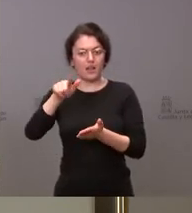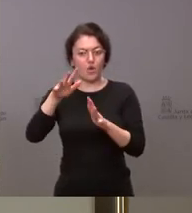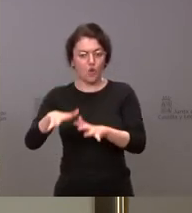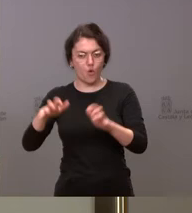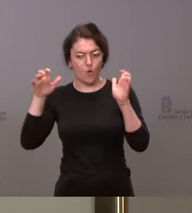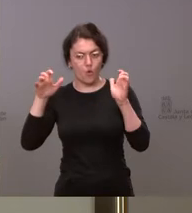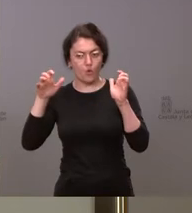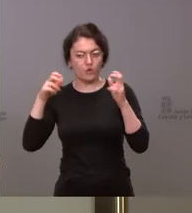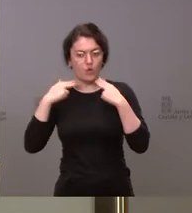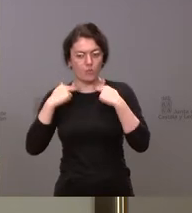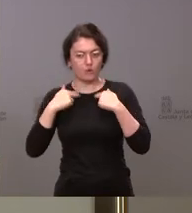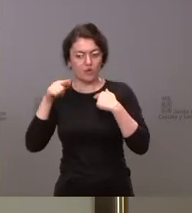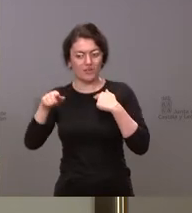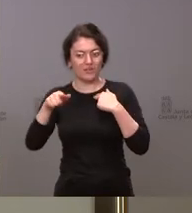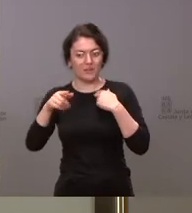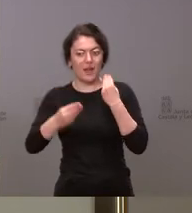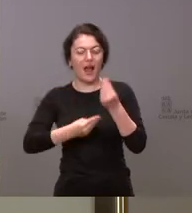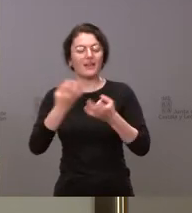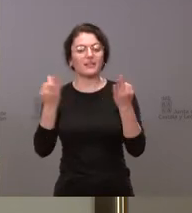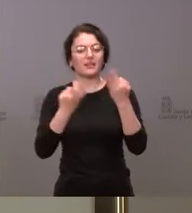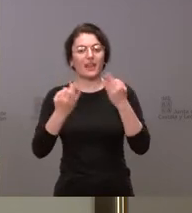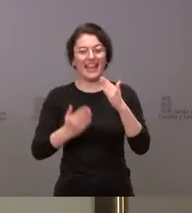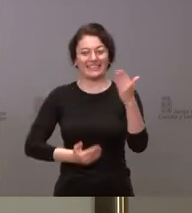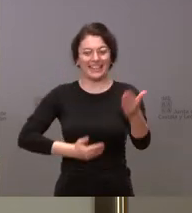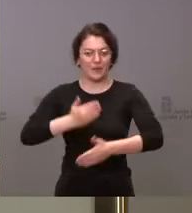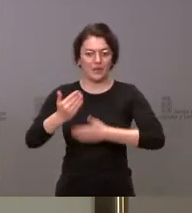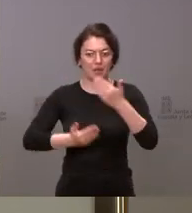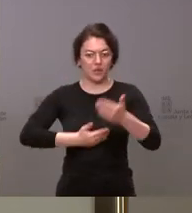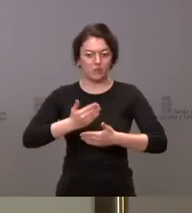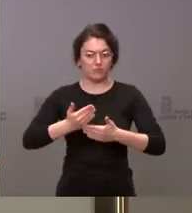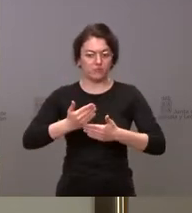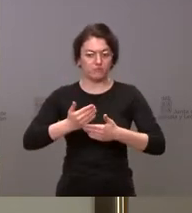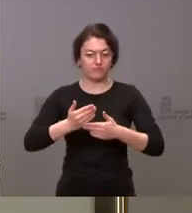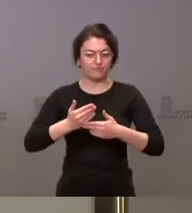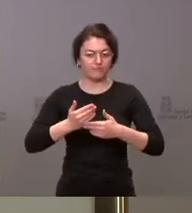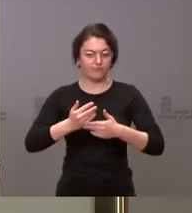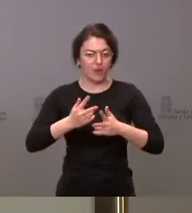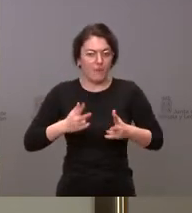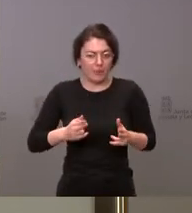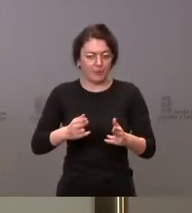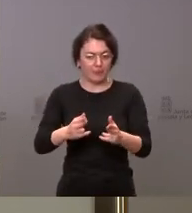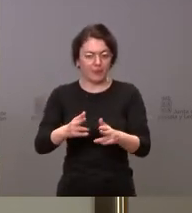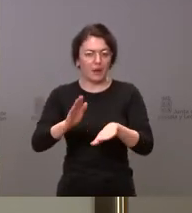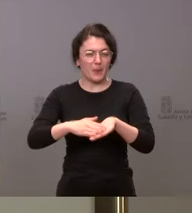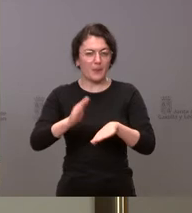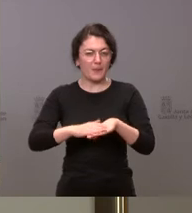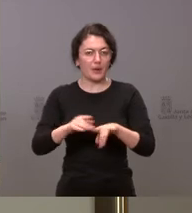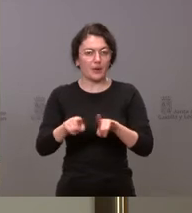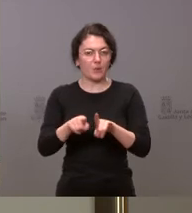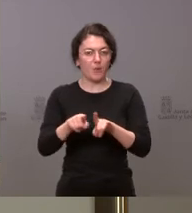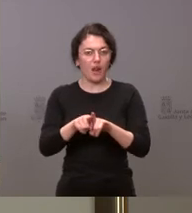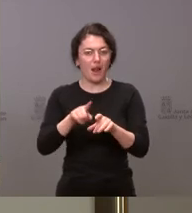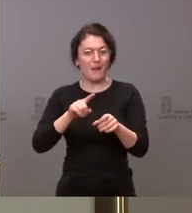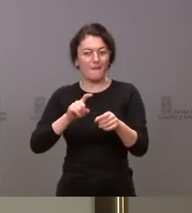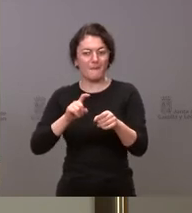eliminar tramitación y, por tanto, facilitar su ejecución y disminuyendo el número de participación